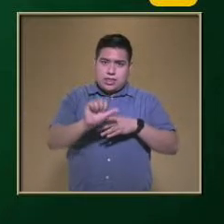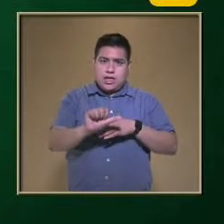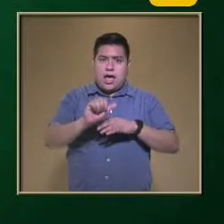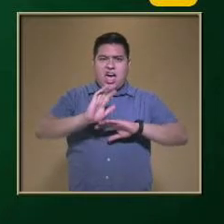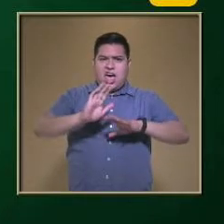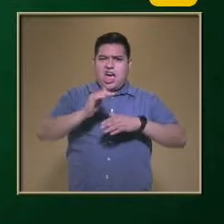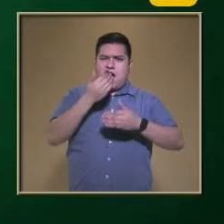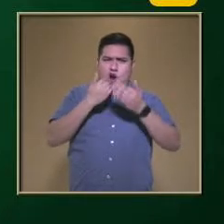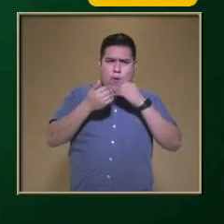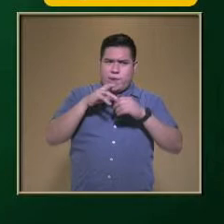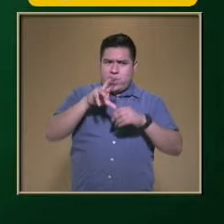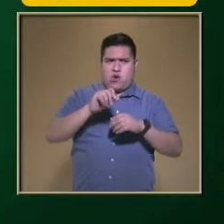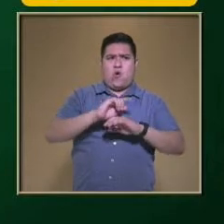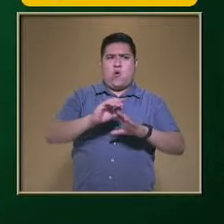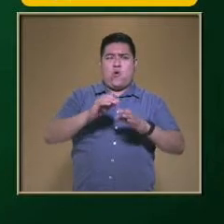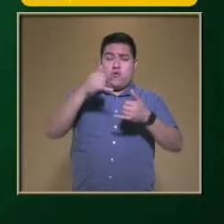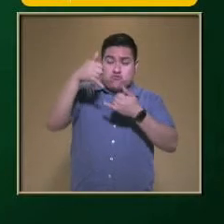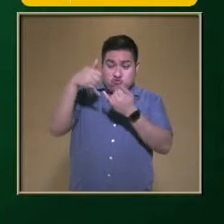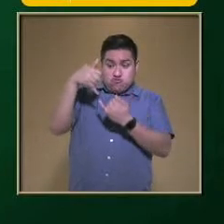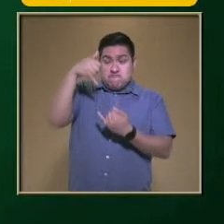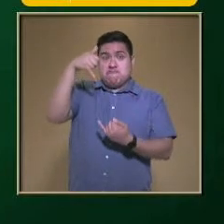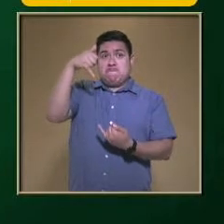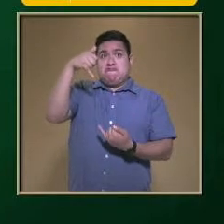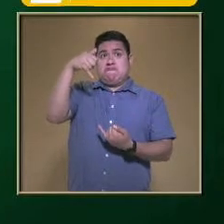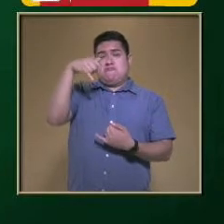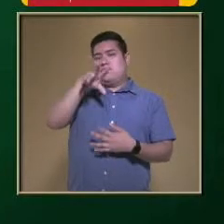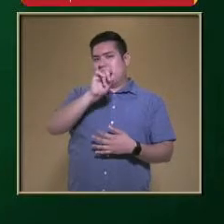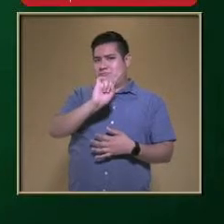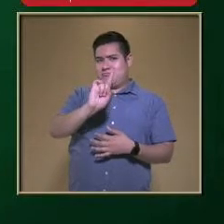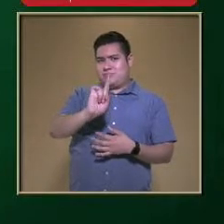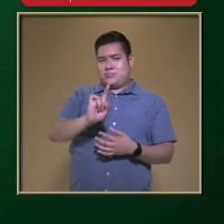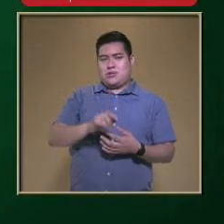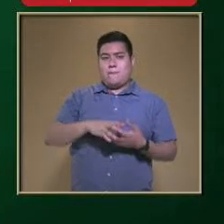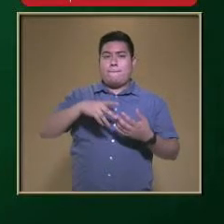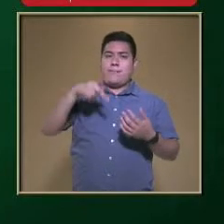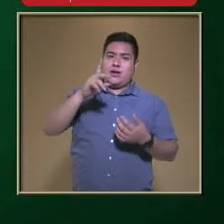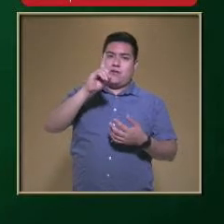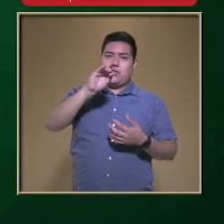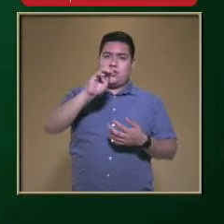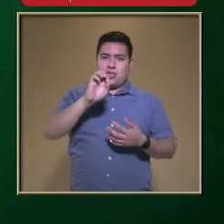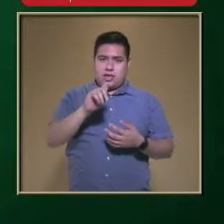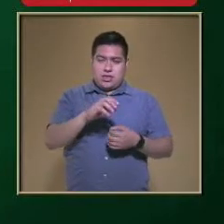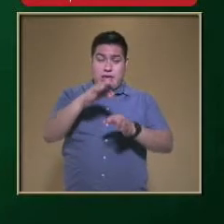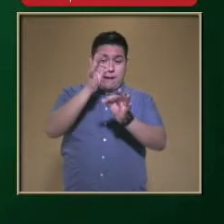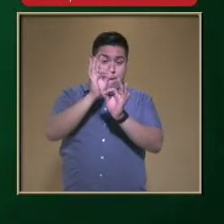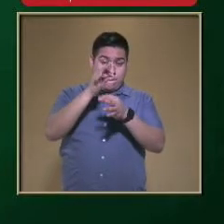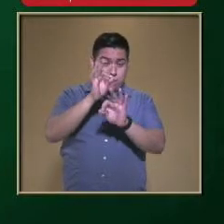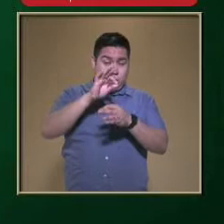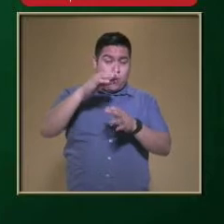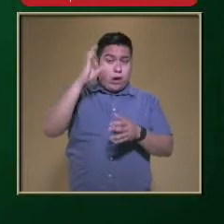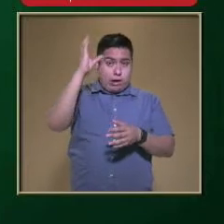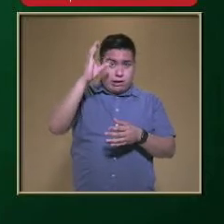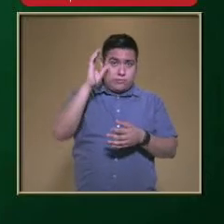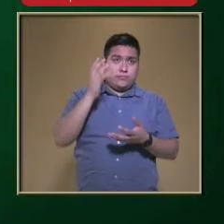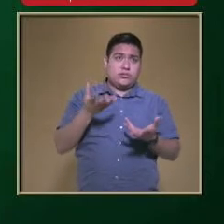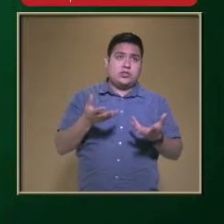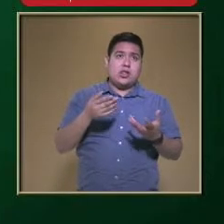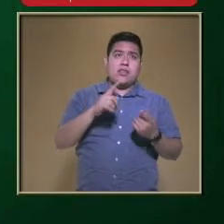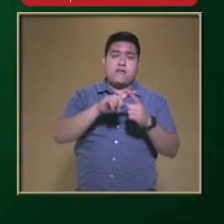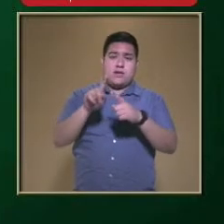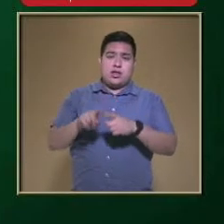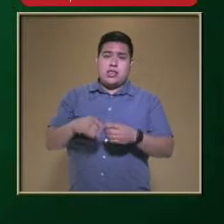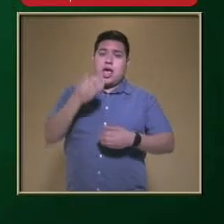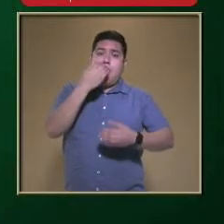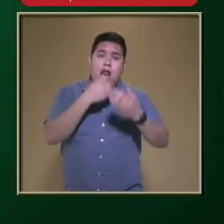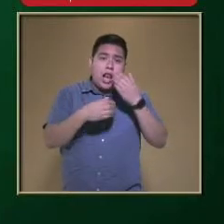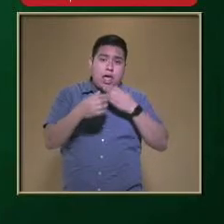comer O adelgazar Pero dieta En términos de biología En términos científicos Es el conjunto De alimentos Y platillos Que